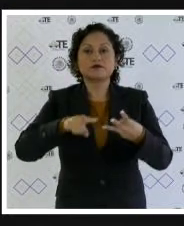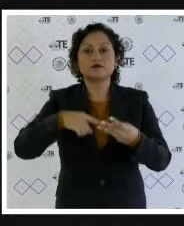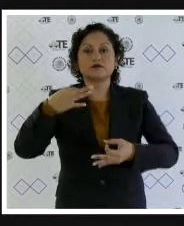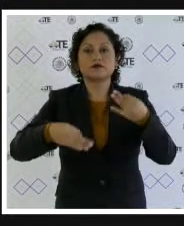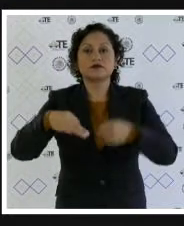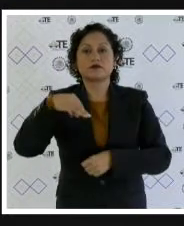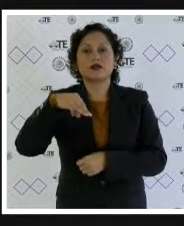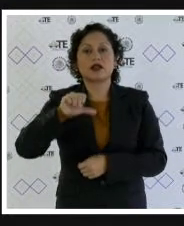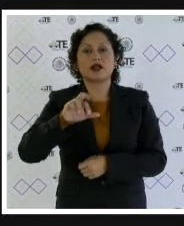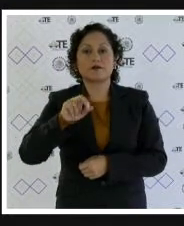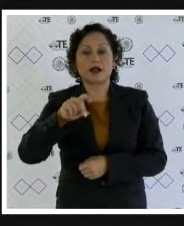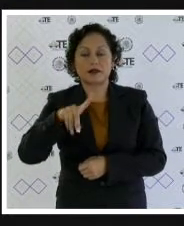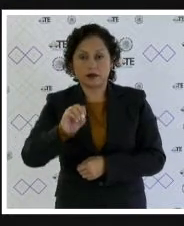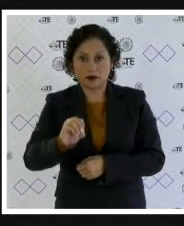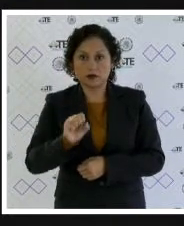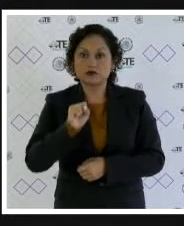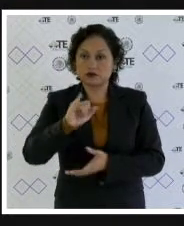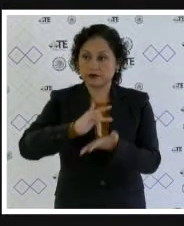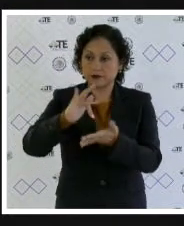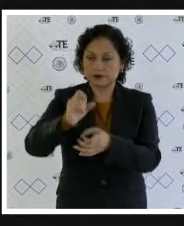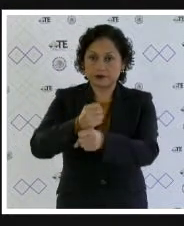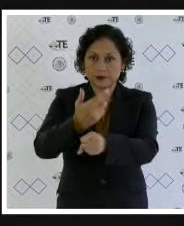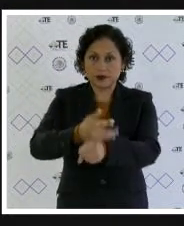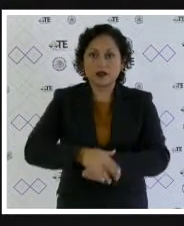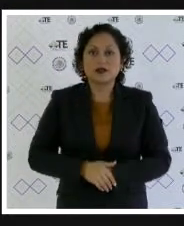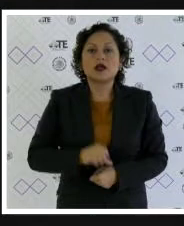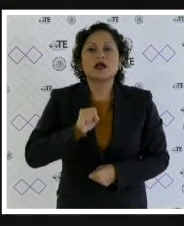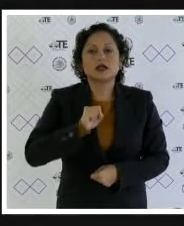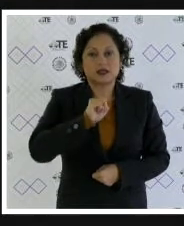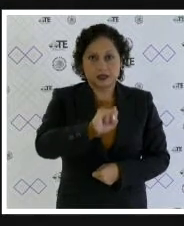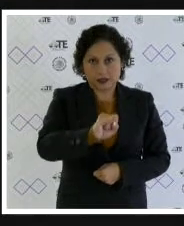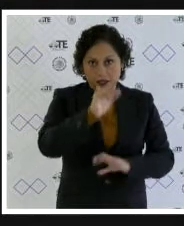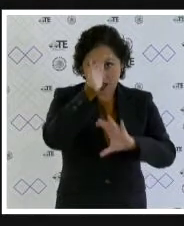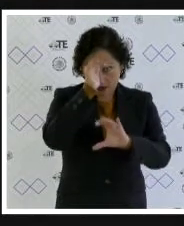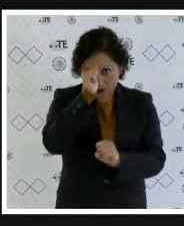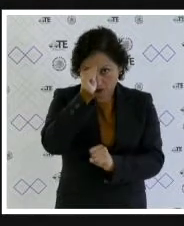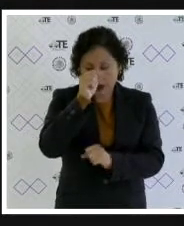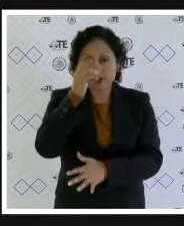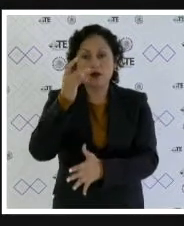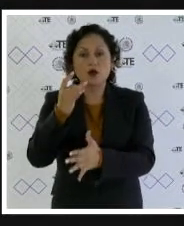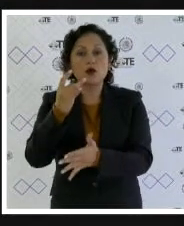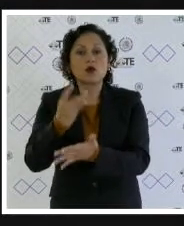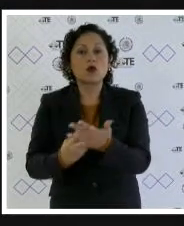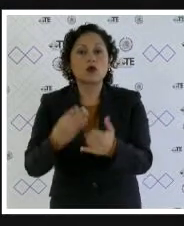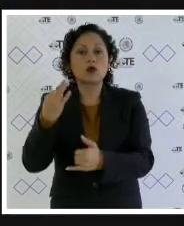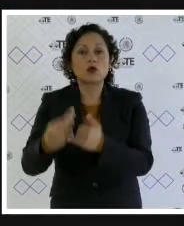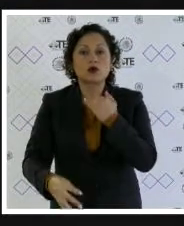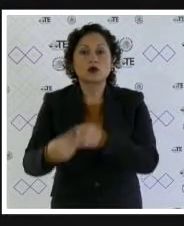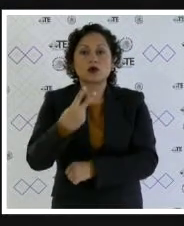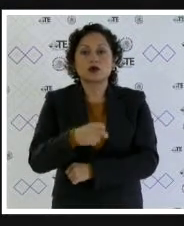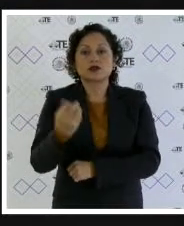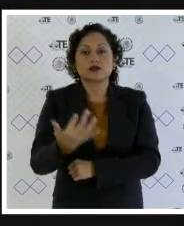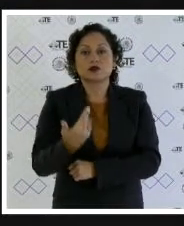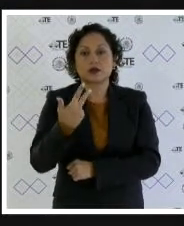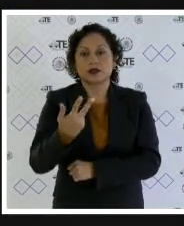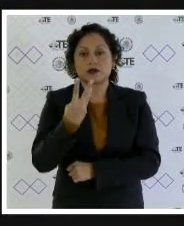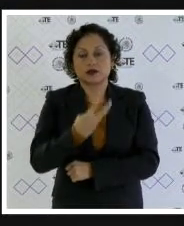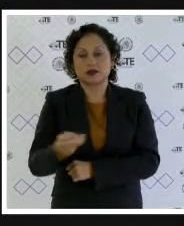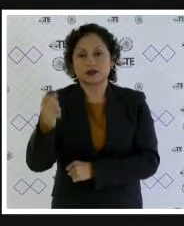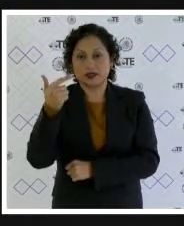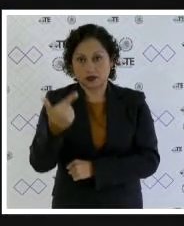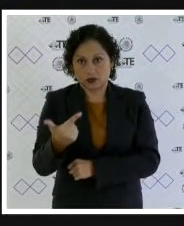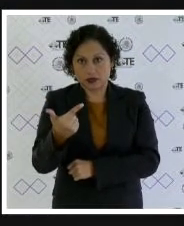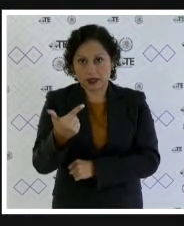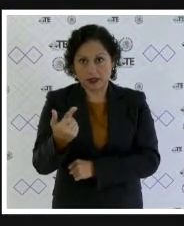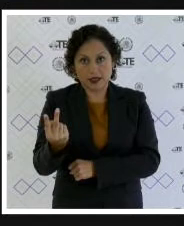Ambrisa Hernández gracias secretario a favor de los proyectos de la cuenta con excepción de los juicios electorales doscientos cincuenta y ocho y trescientos